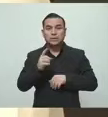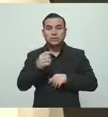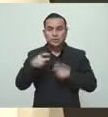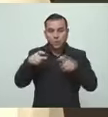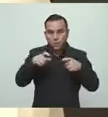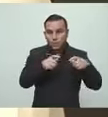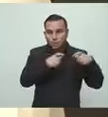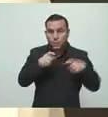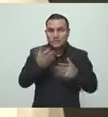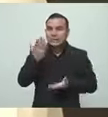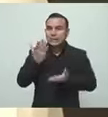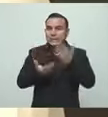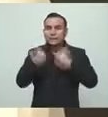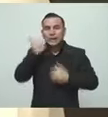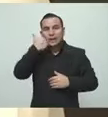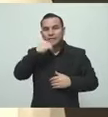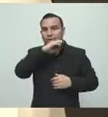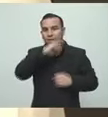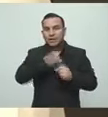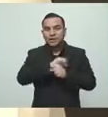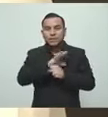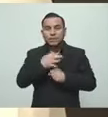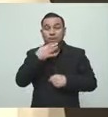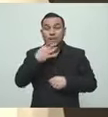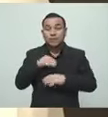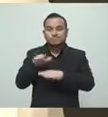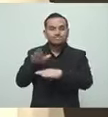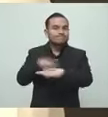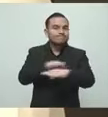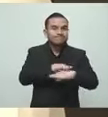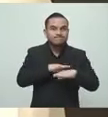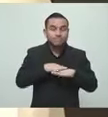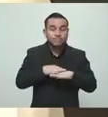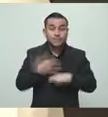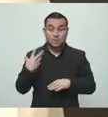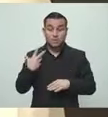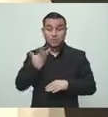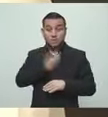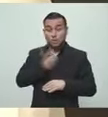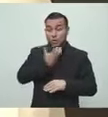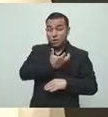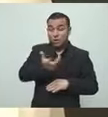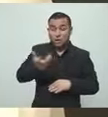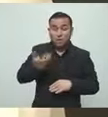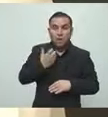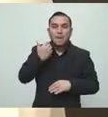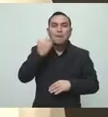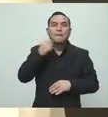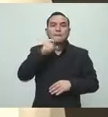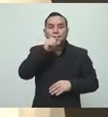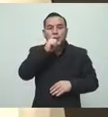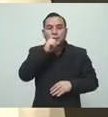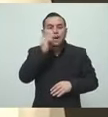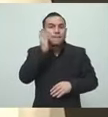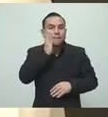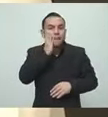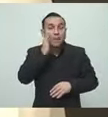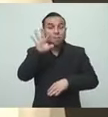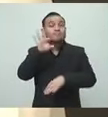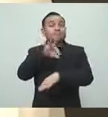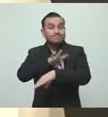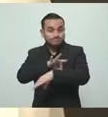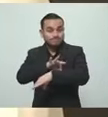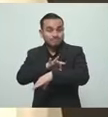esto creo que nos llama a todos, porque la mayoría quizás somos padres de familia, ¿verdad? A reconocer que